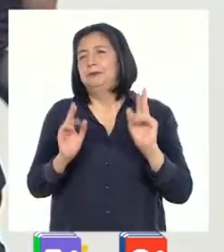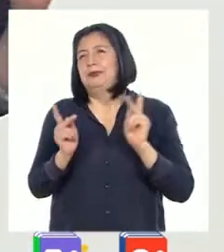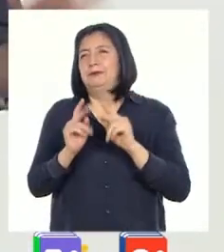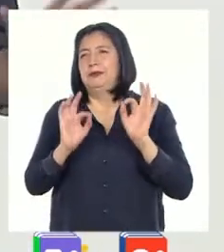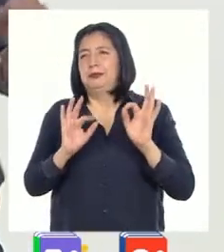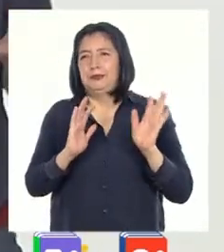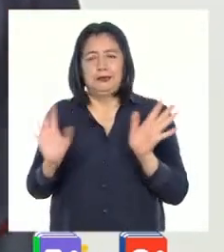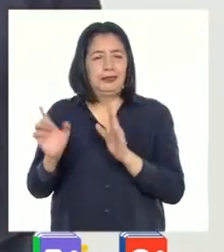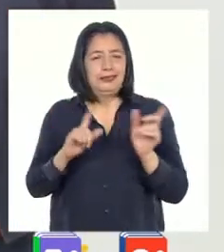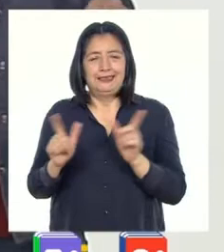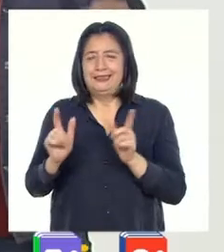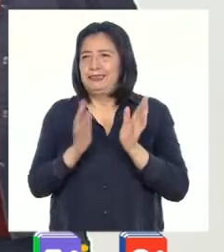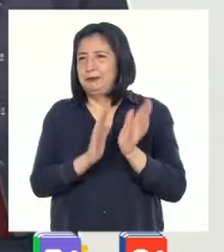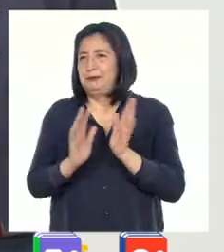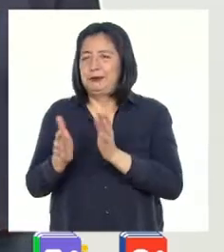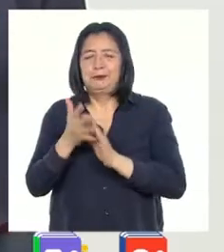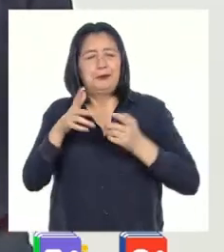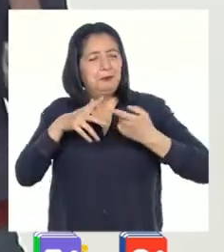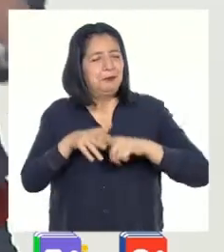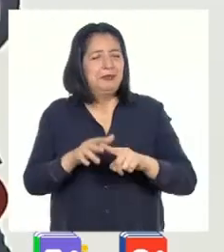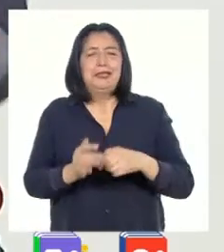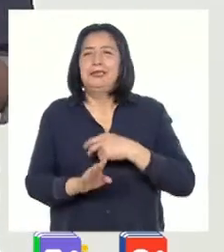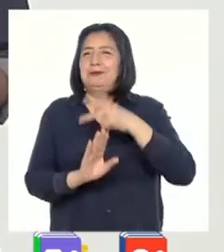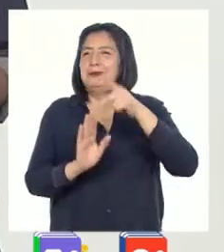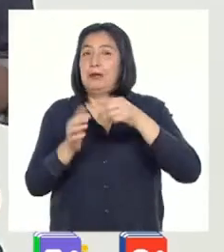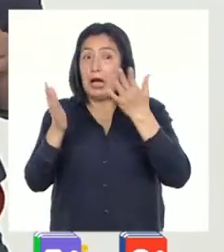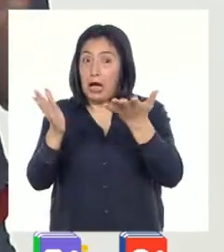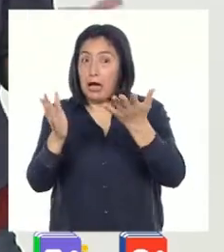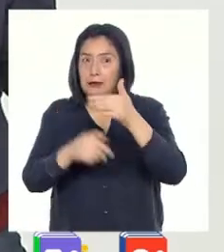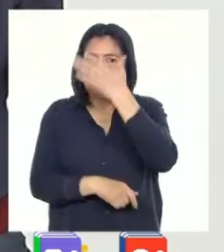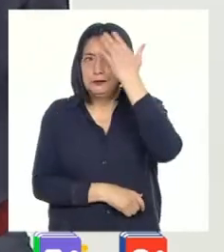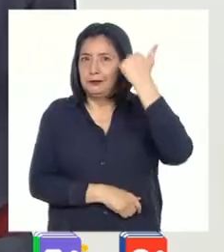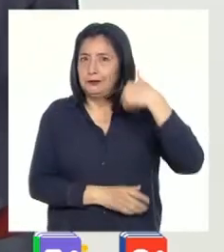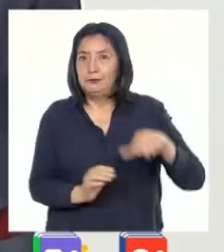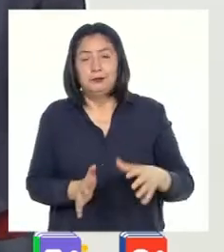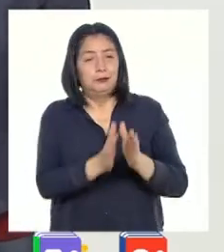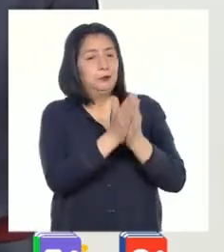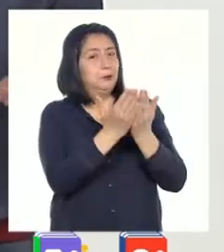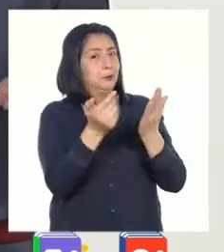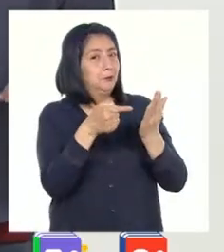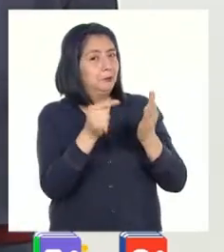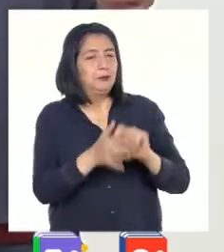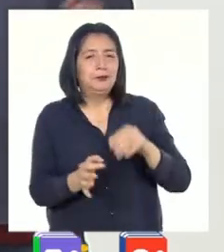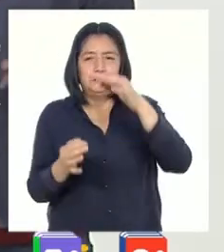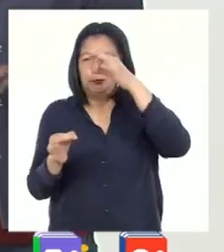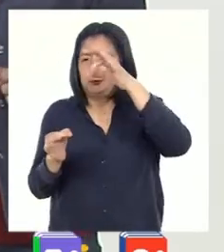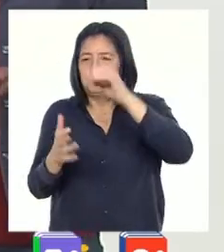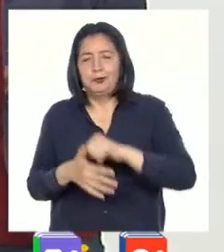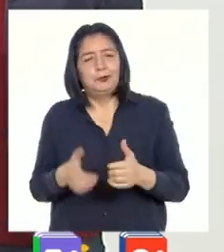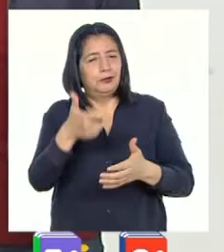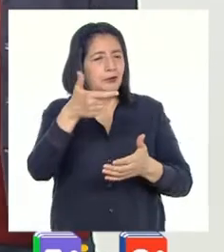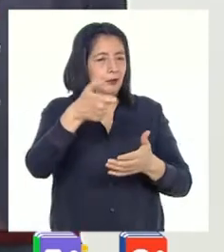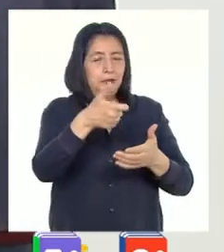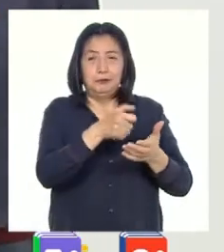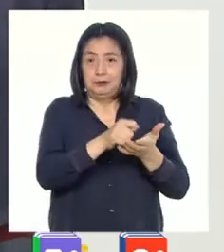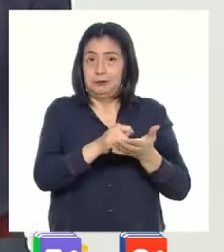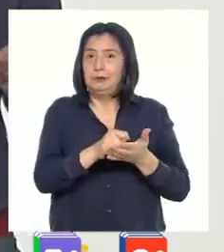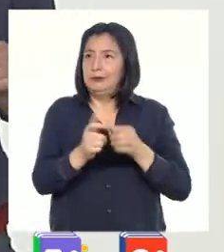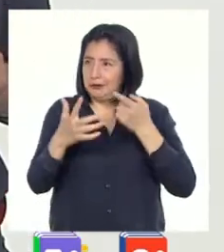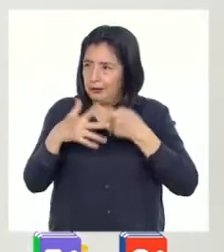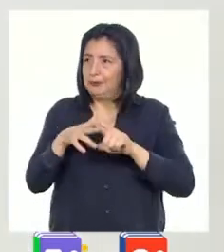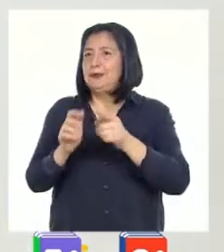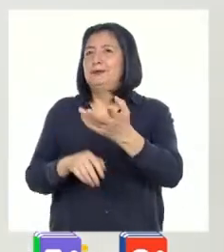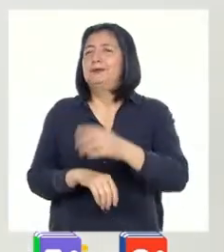Perfecto. Ahora sí estamos listos y preparados para comenzar el programa. Eso sí, no se olviden tener a la mano sus cuadernos, sus hojas de papel, su lápiz o lapicero. Porque